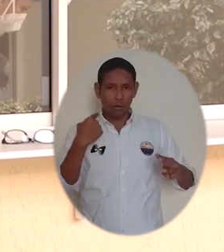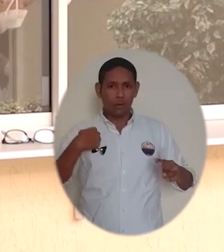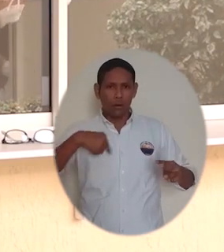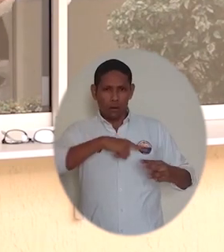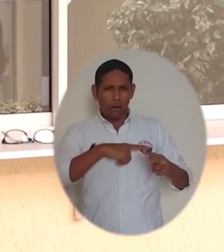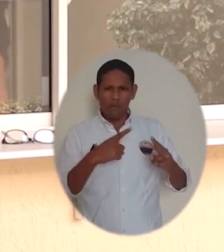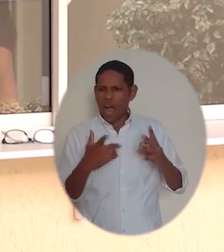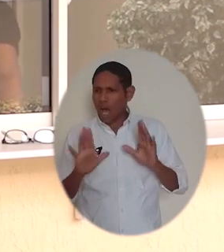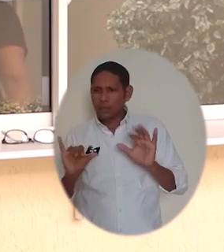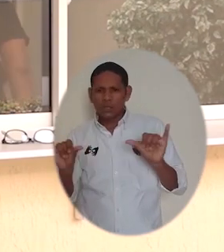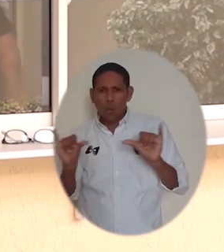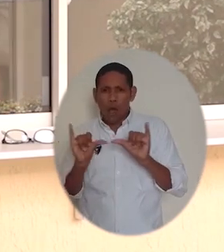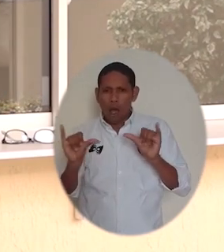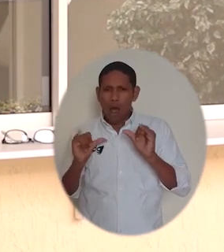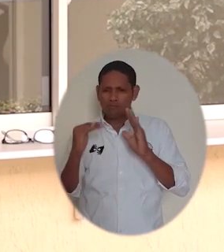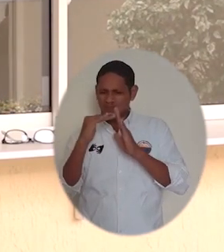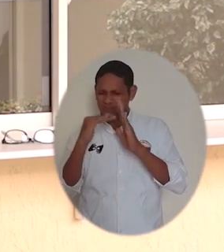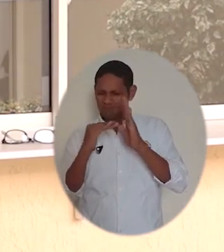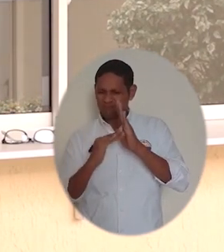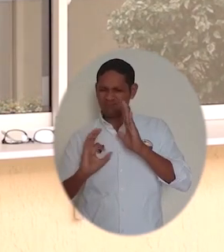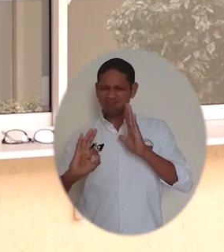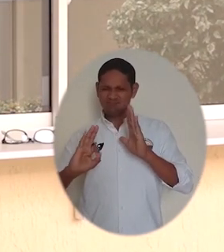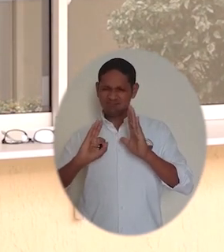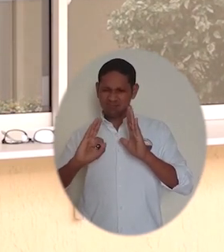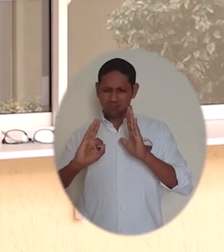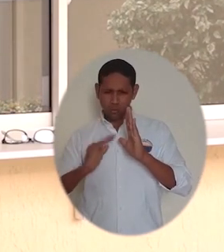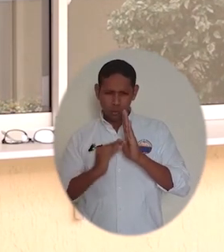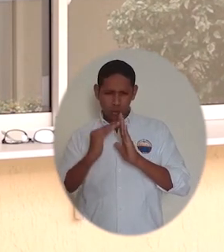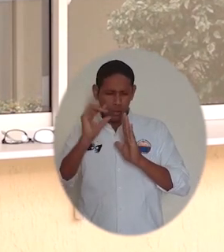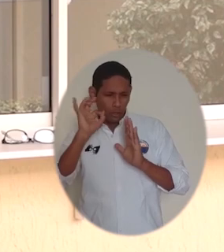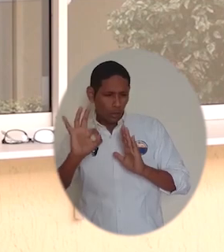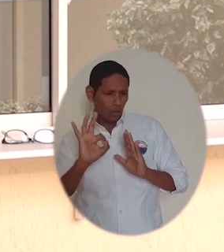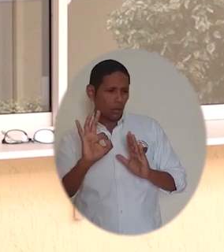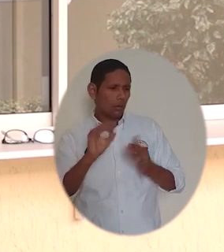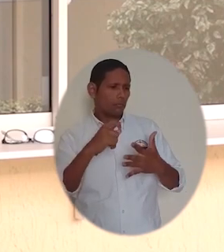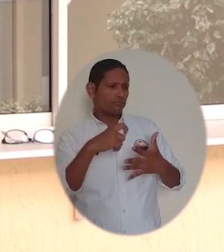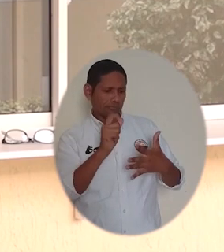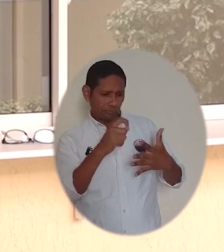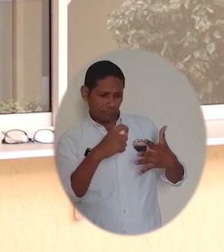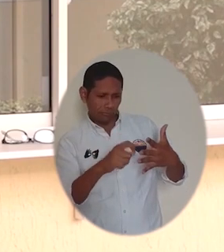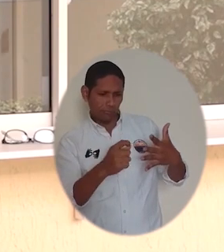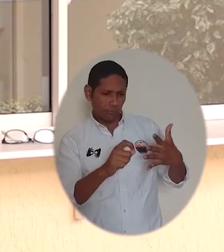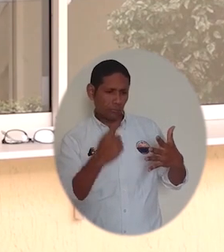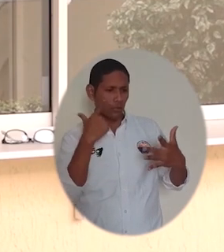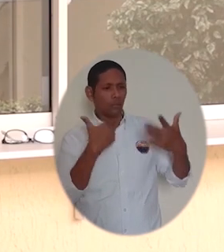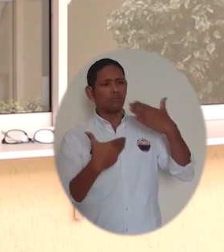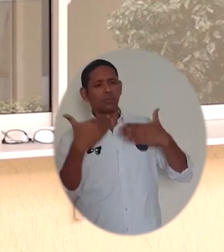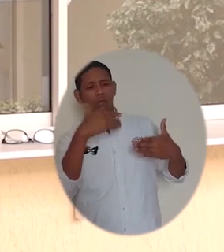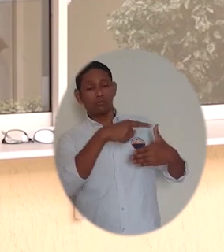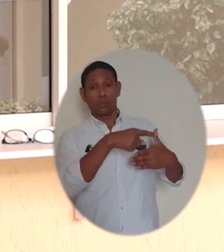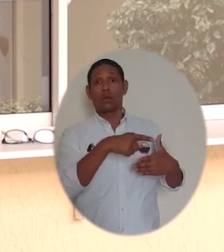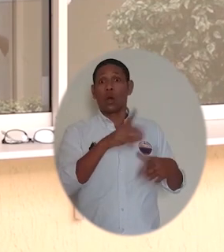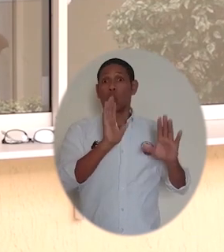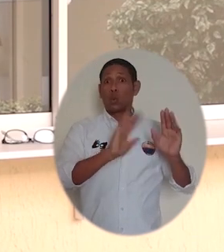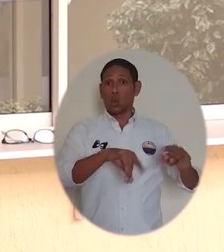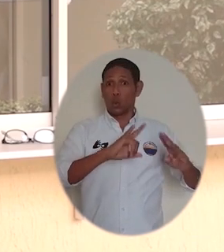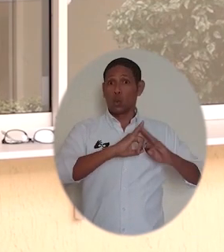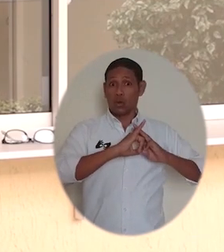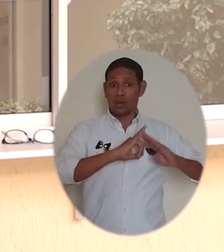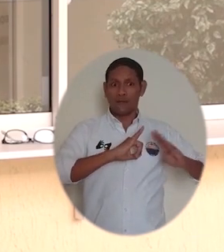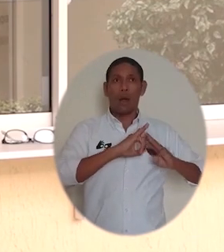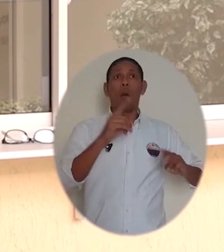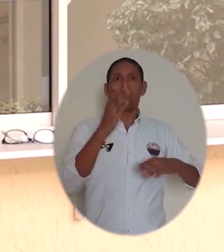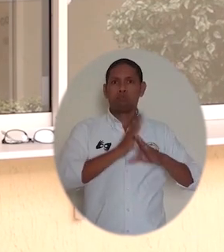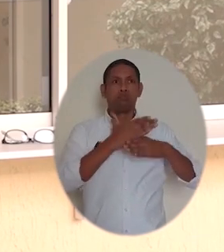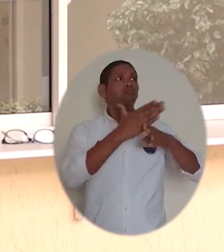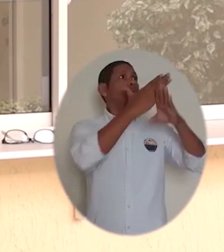Aplicamos los estándares de calidad y encontramos que la universidad se encuentra fortalecida en la parte